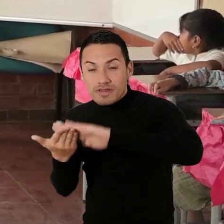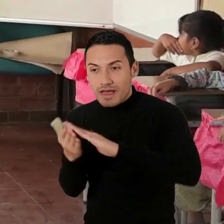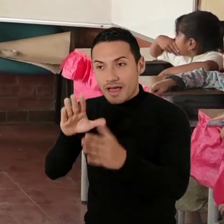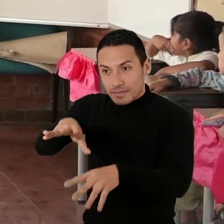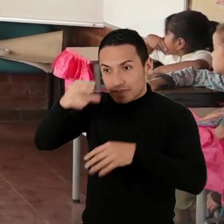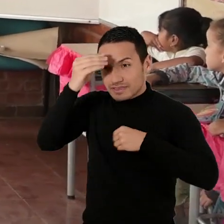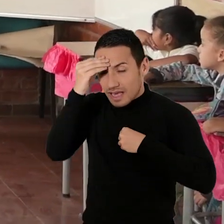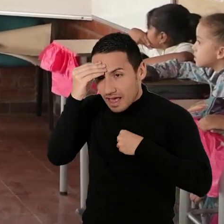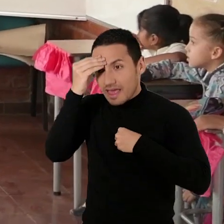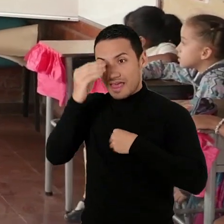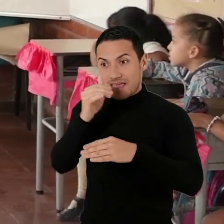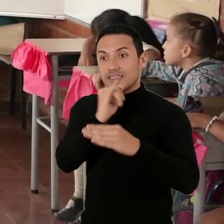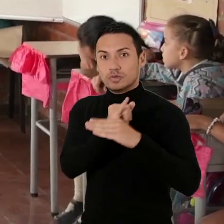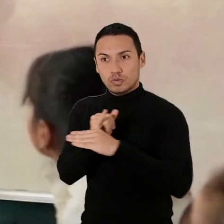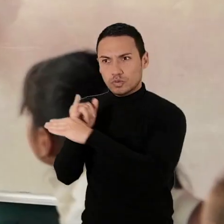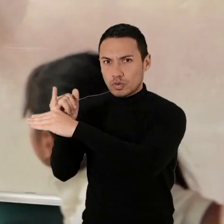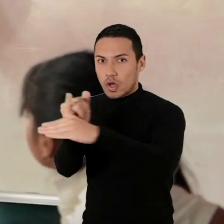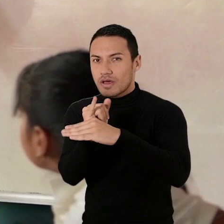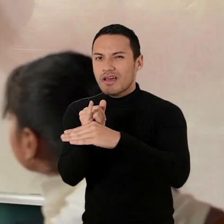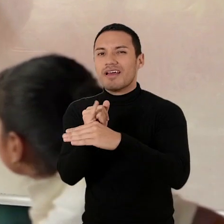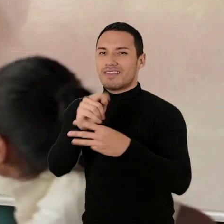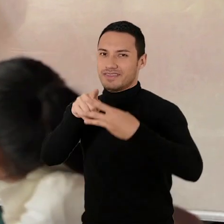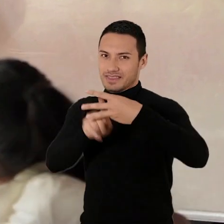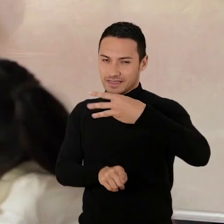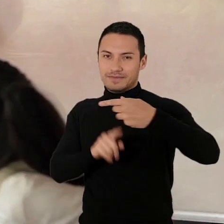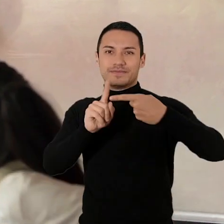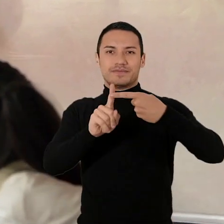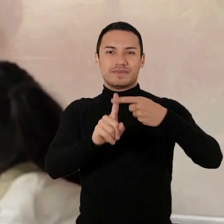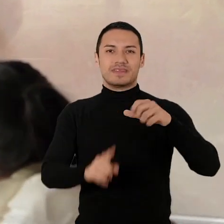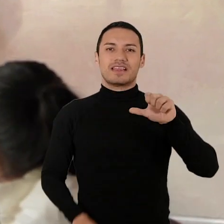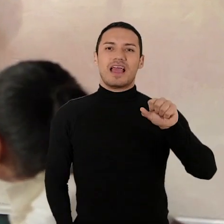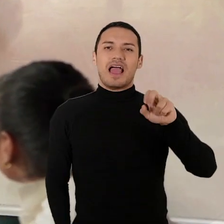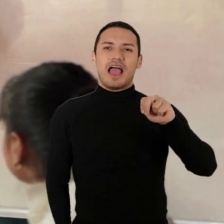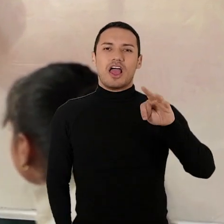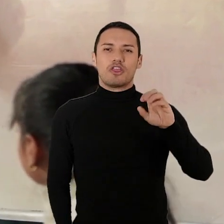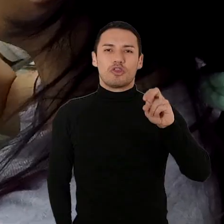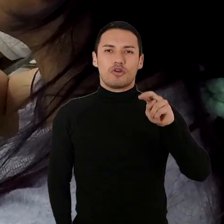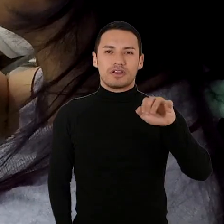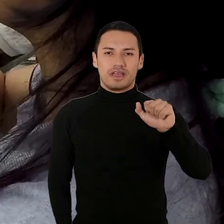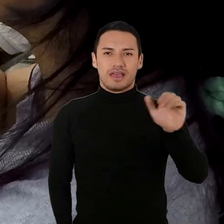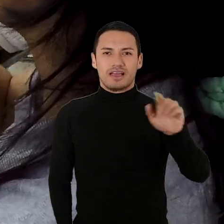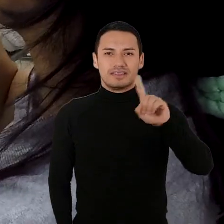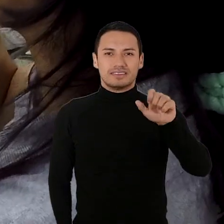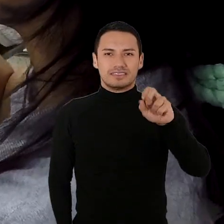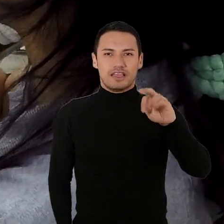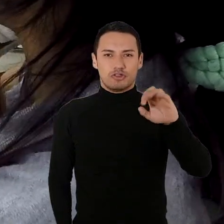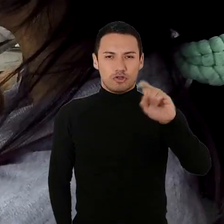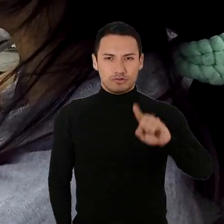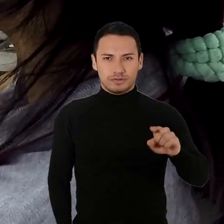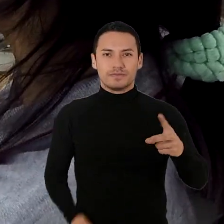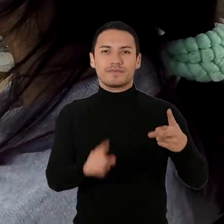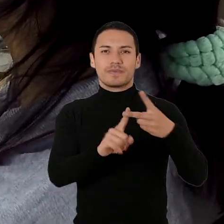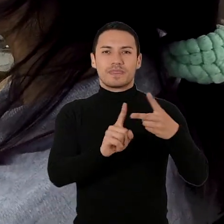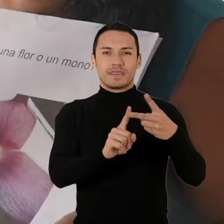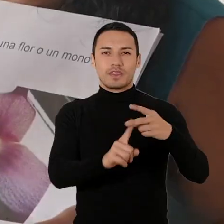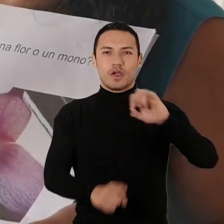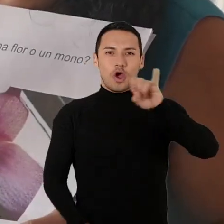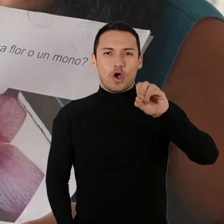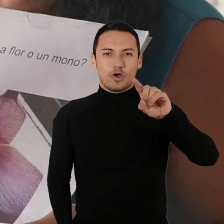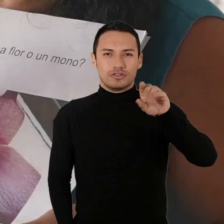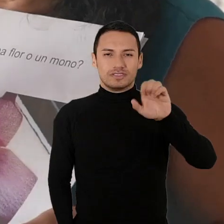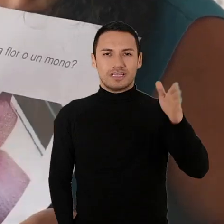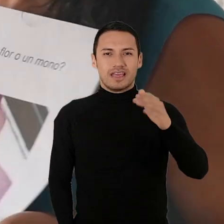comunidad de aprendizaje entre las tres instituciones con unos docentes de la Antonia Santos, unos docentes de la José Antonio Galán y unos docentes de la General